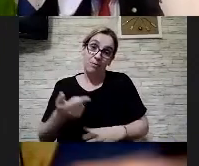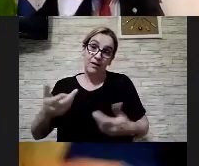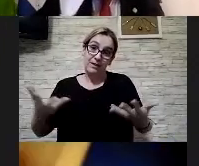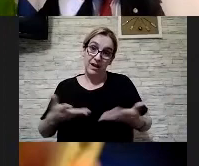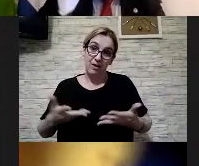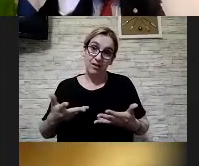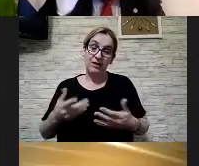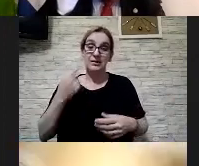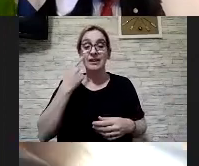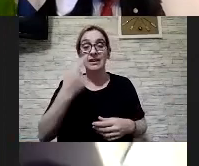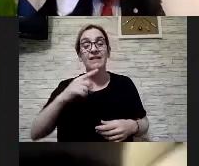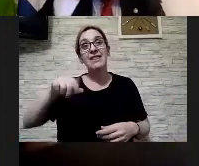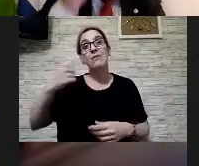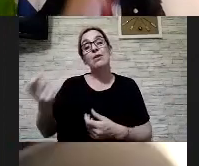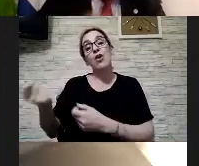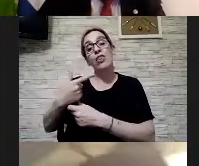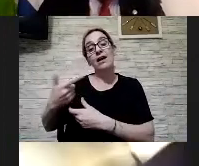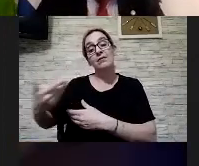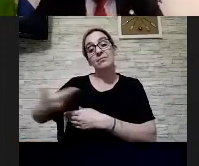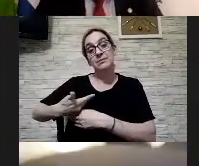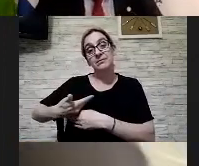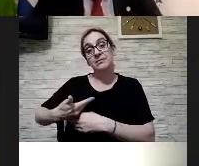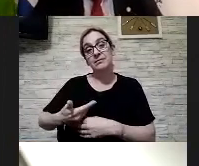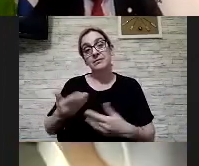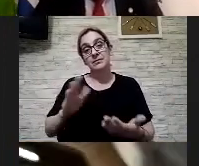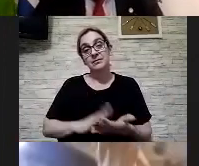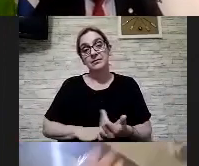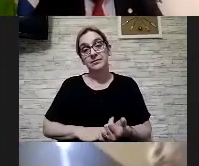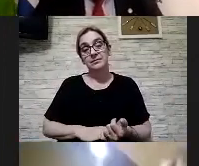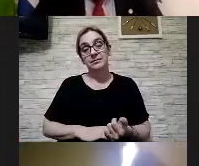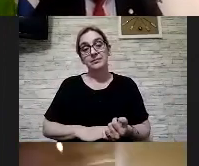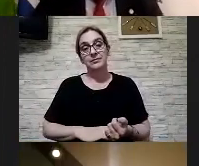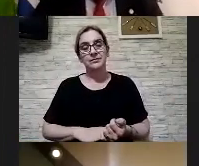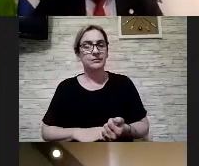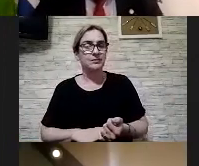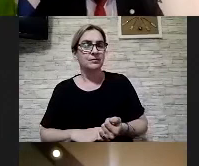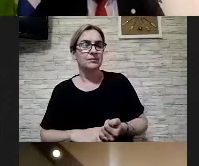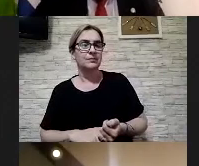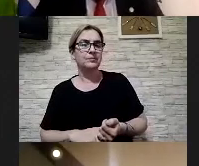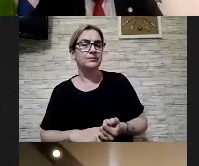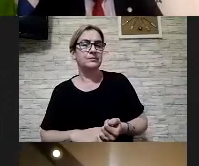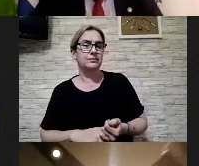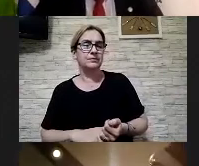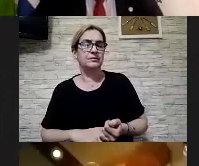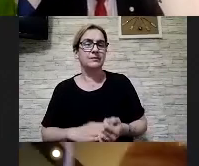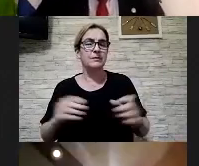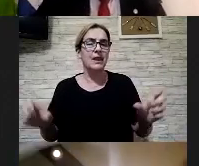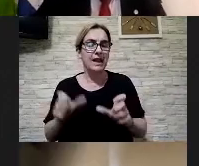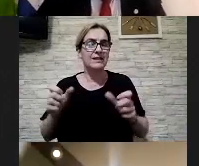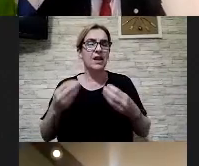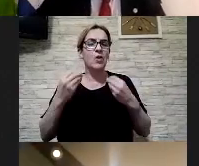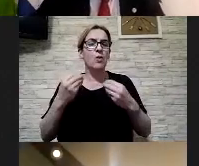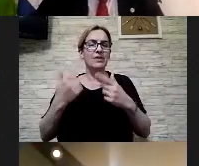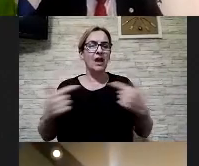presupuesto bueno si las acciones que se planifican implican un costo bueno obviamente